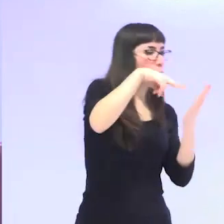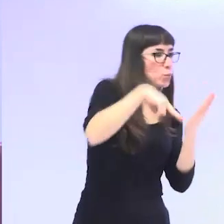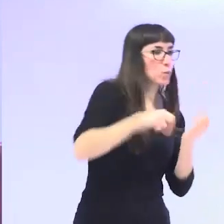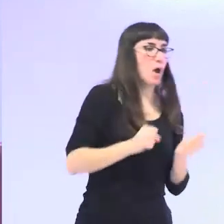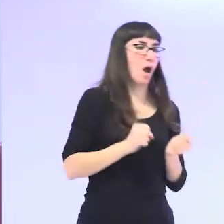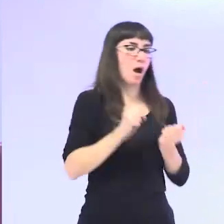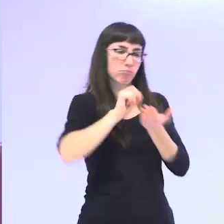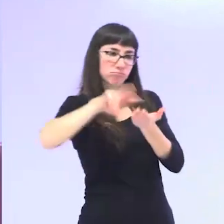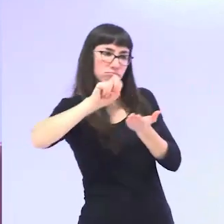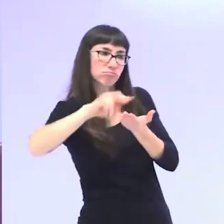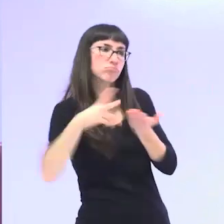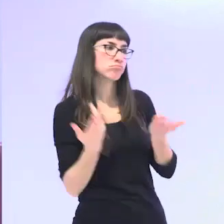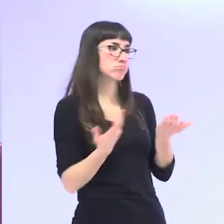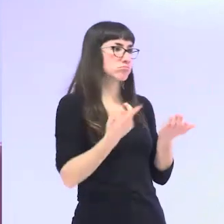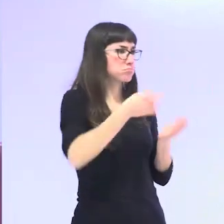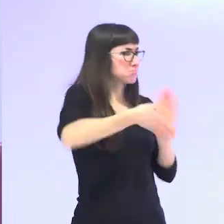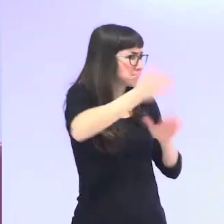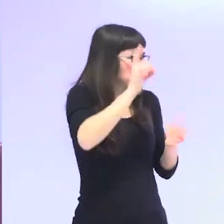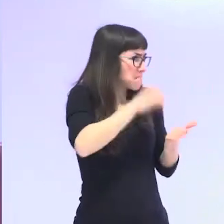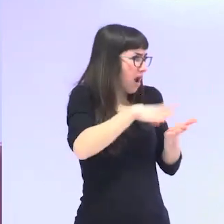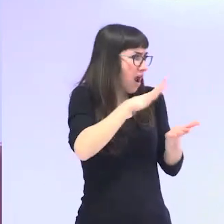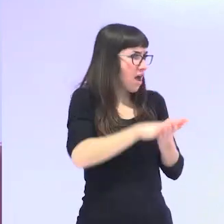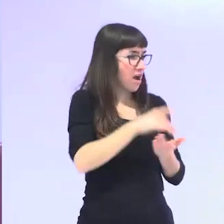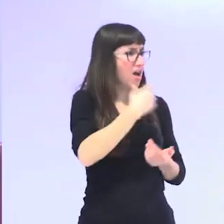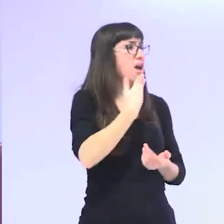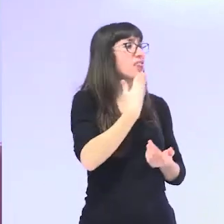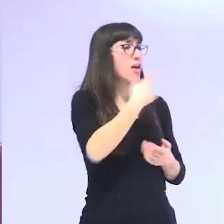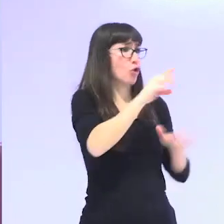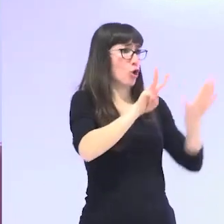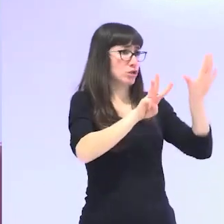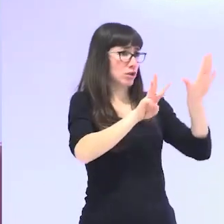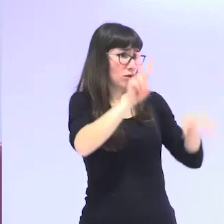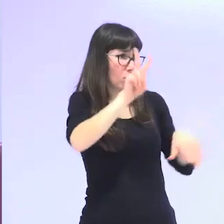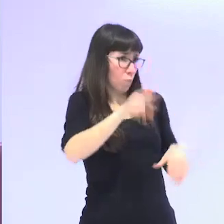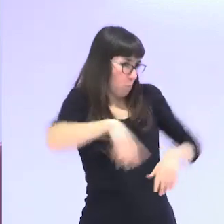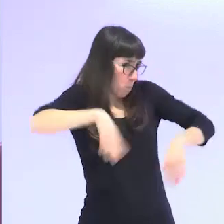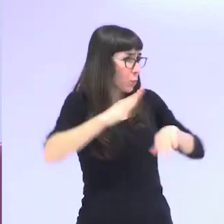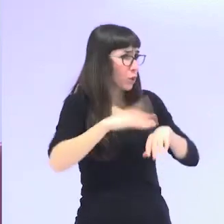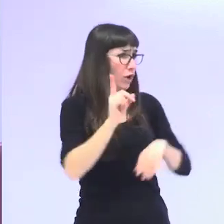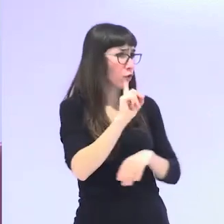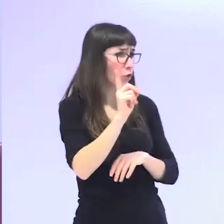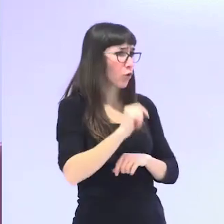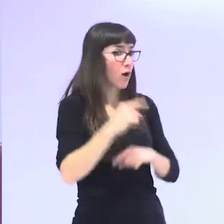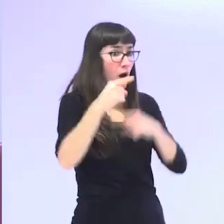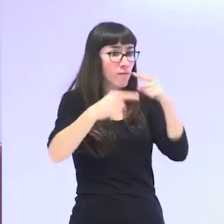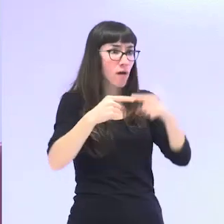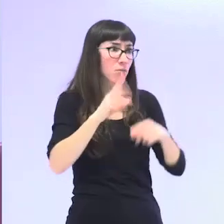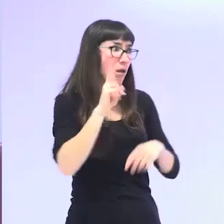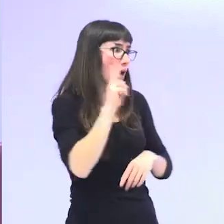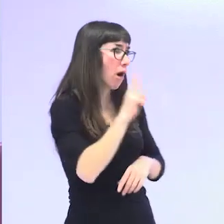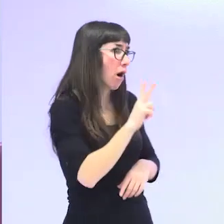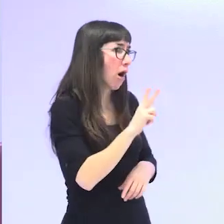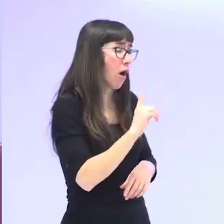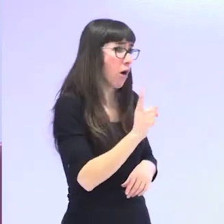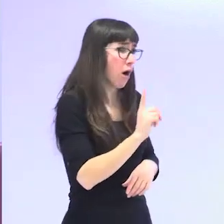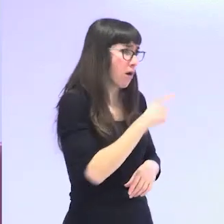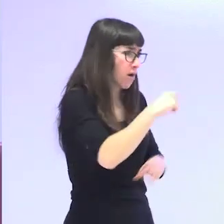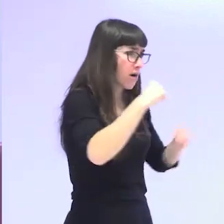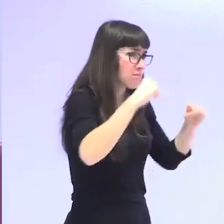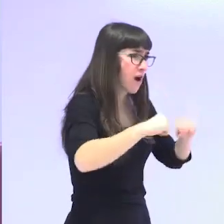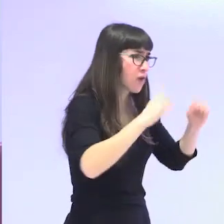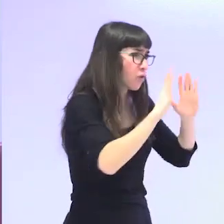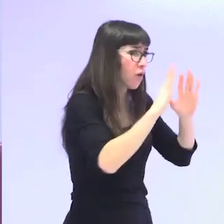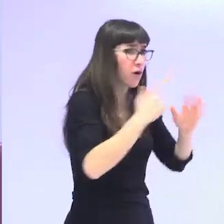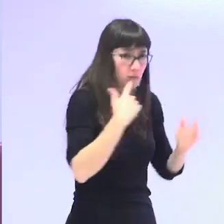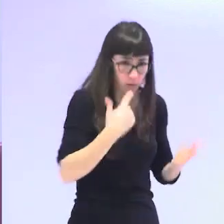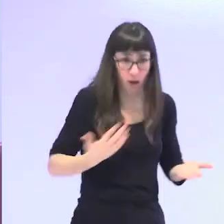hace ¿y por qué no cambiar a los 82 años? yo le decía a su familia pero ya mamá con lo mayor que eres pues sí pues con lo